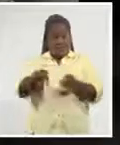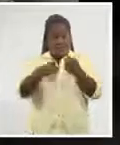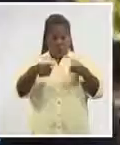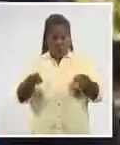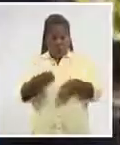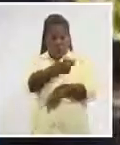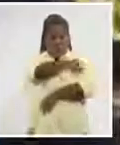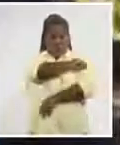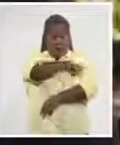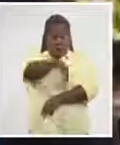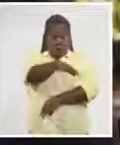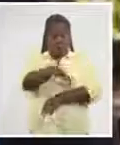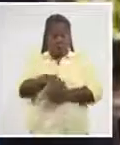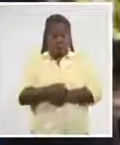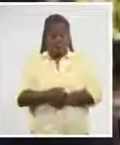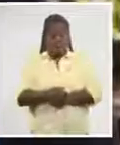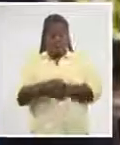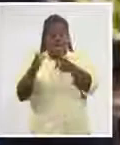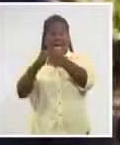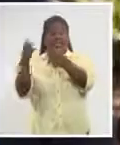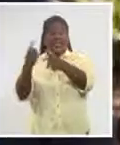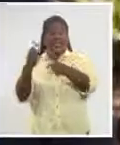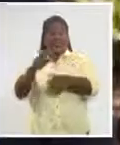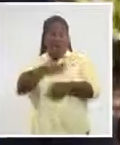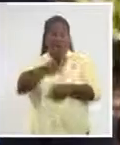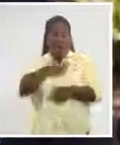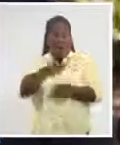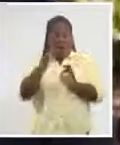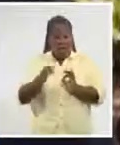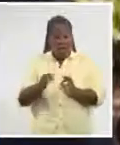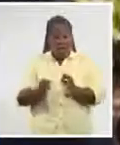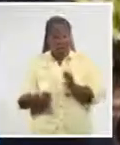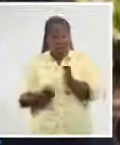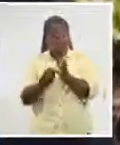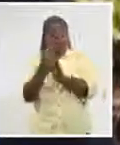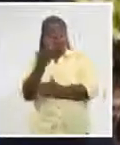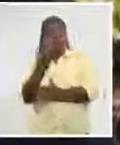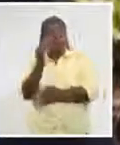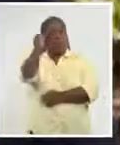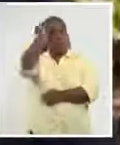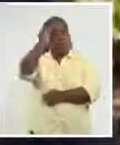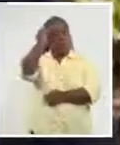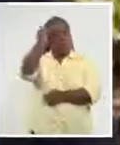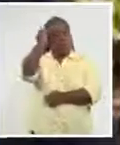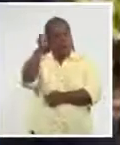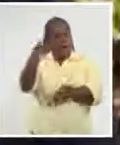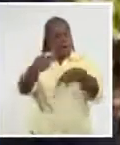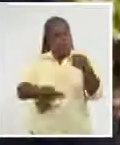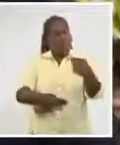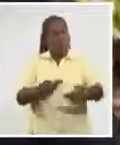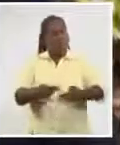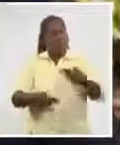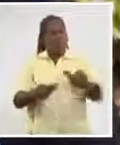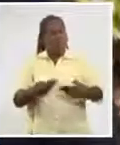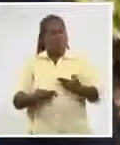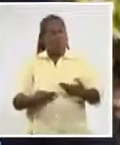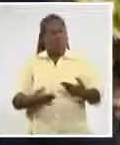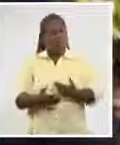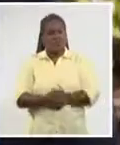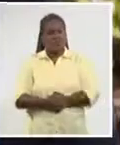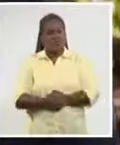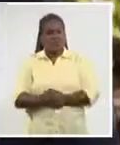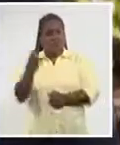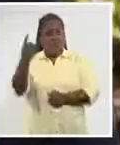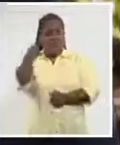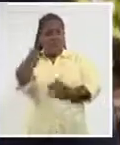Popular. Es un disco que fue creado, pensado, desarrollado en el primer